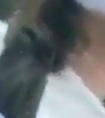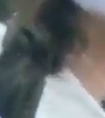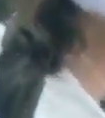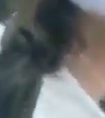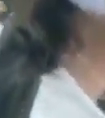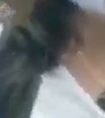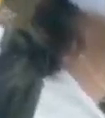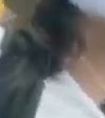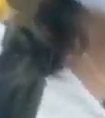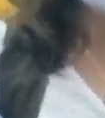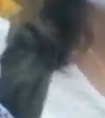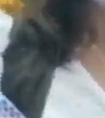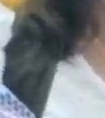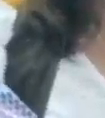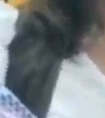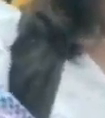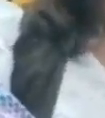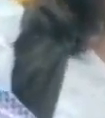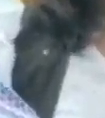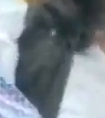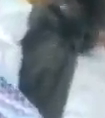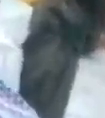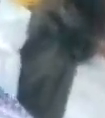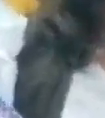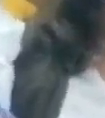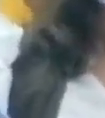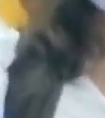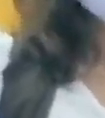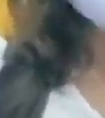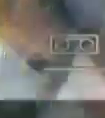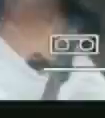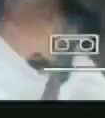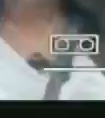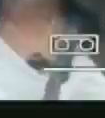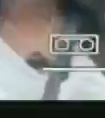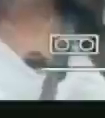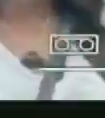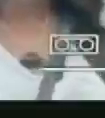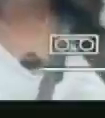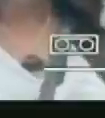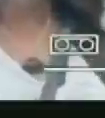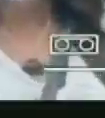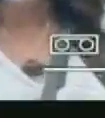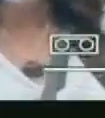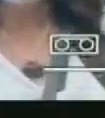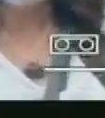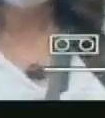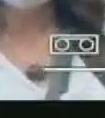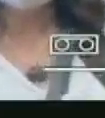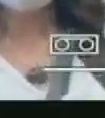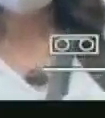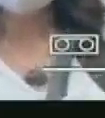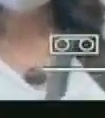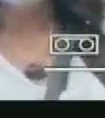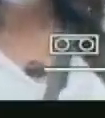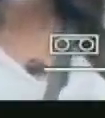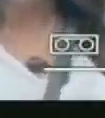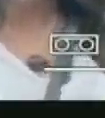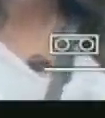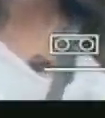y ya yo he dado las gracias por todo el apoyo que ustedes nos dieron para